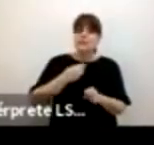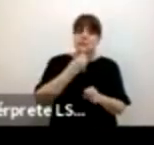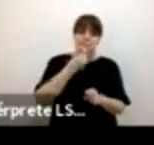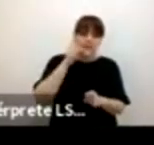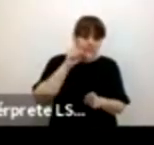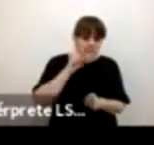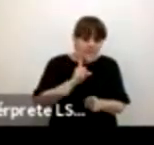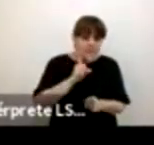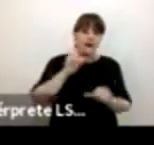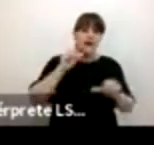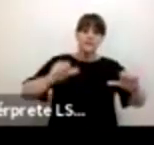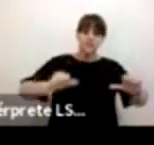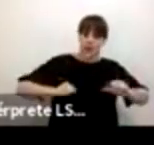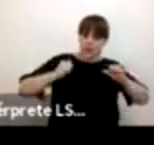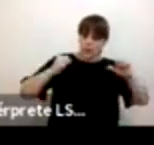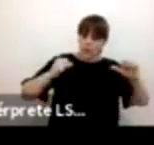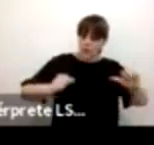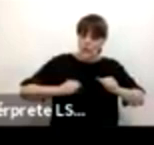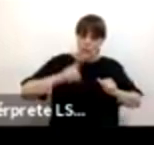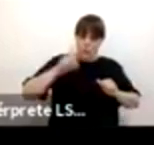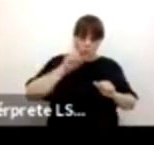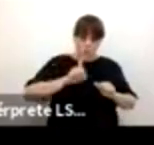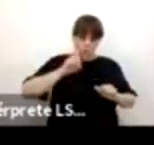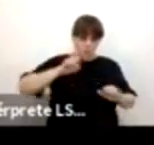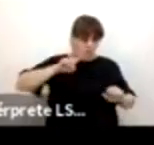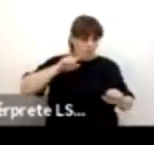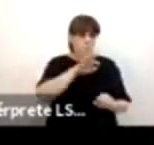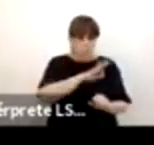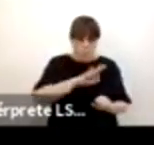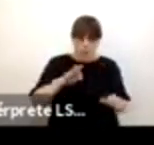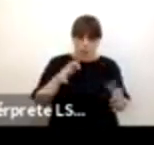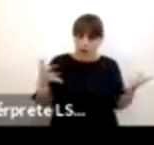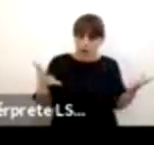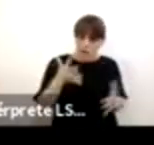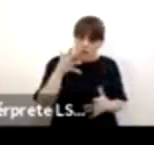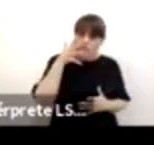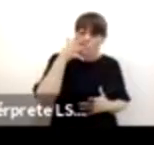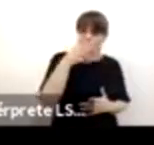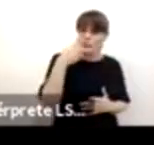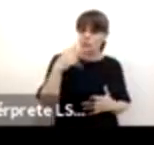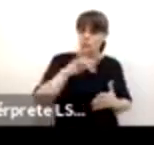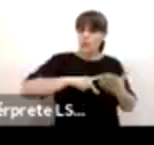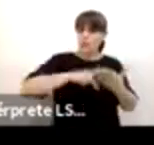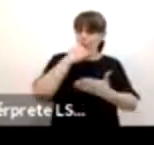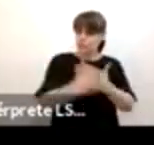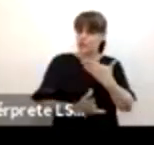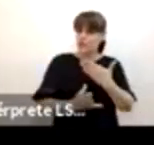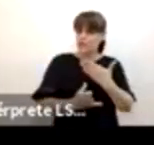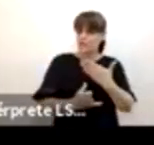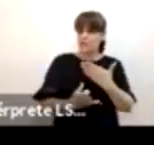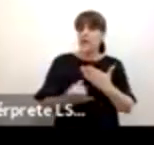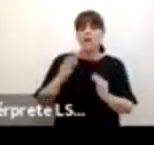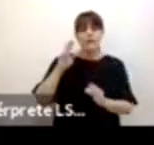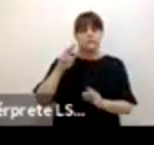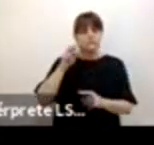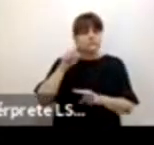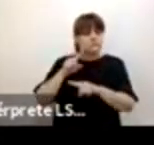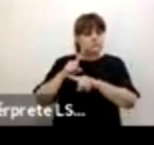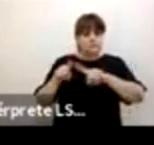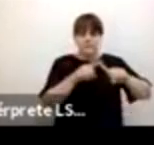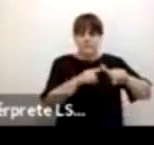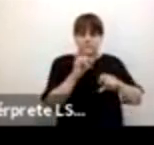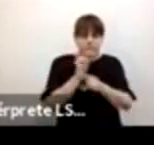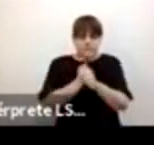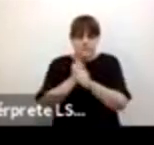país y las adolescentes a tener un proyecto de futuro está comprobado por evidencia y por muchísimos